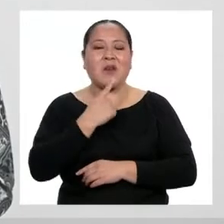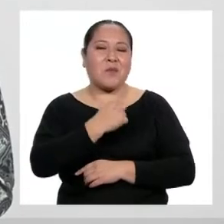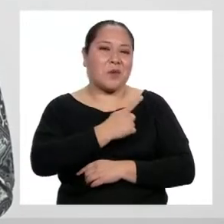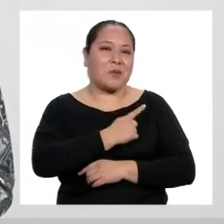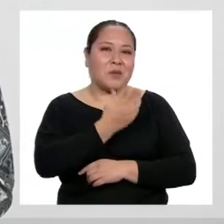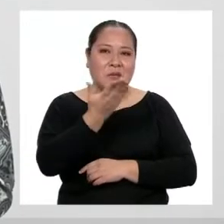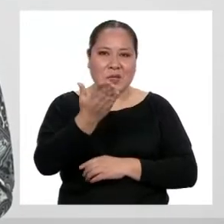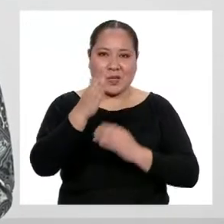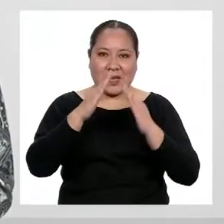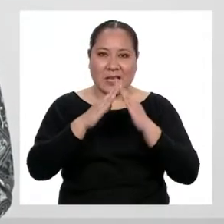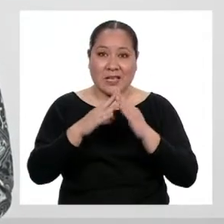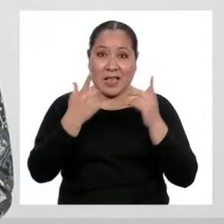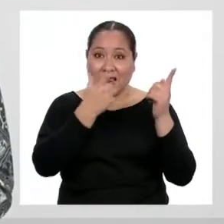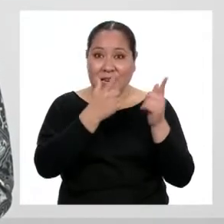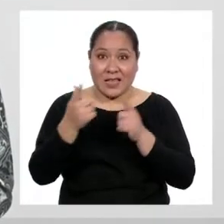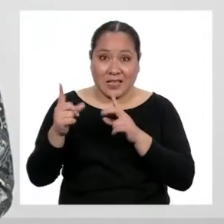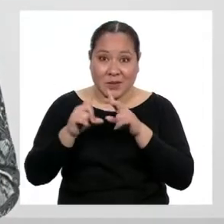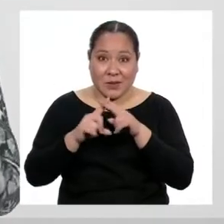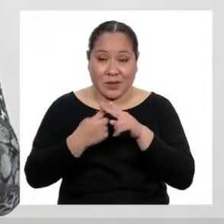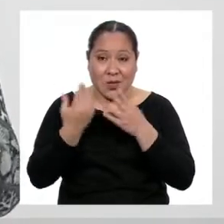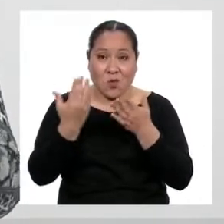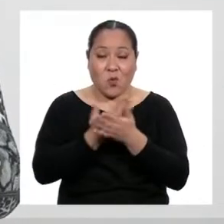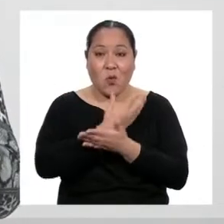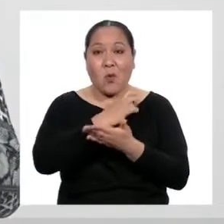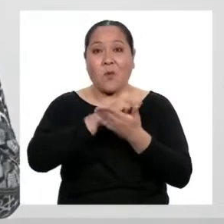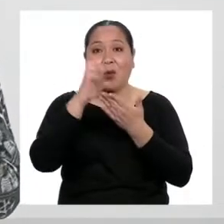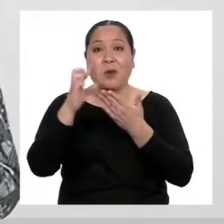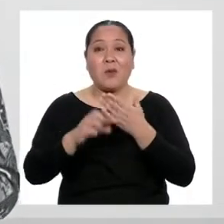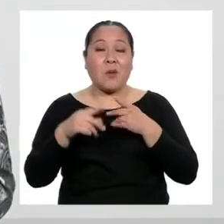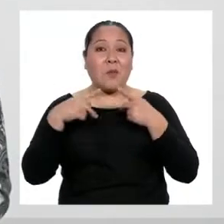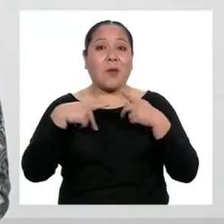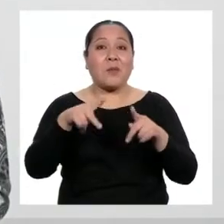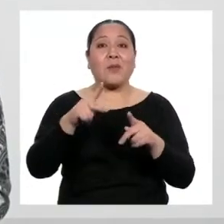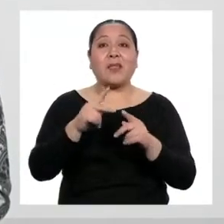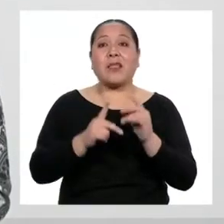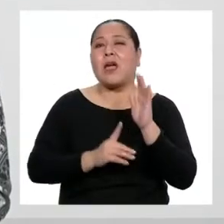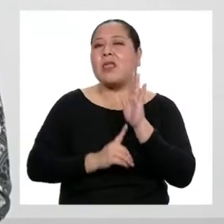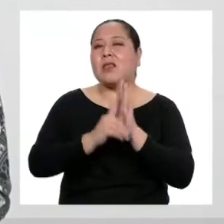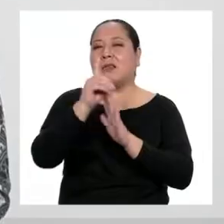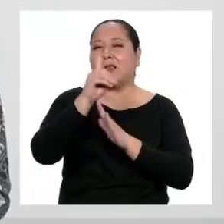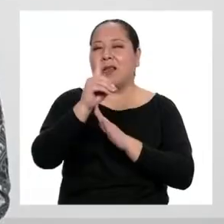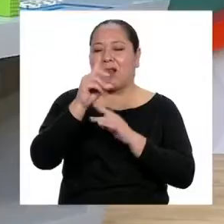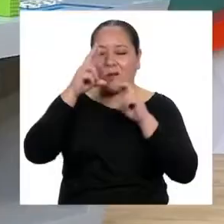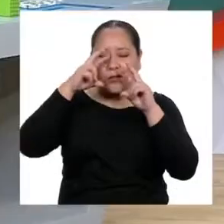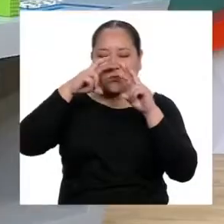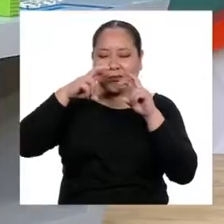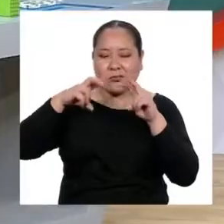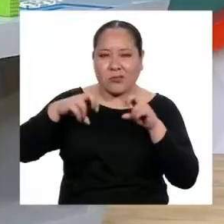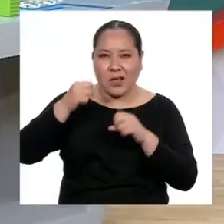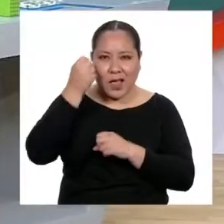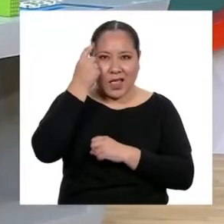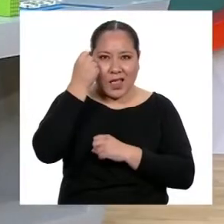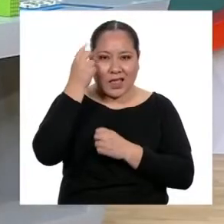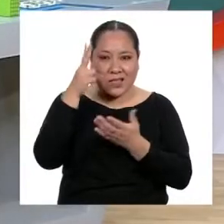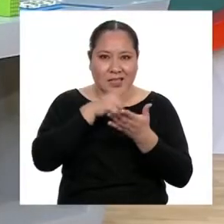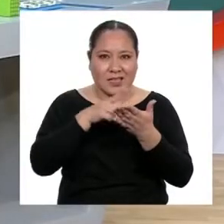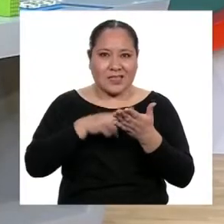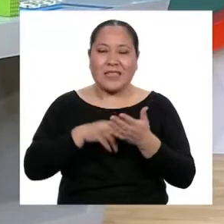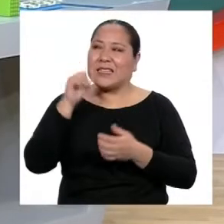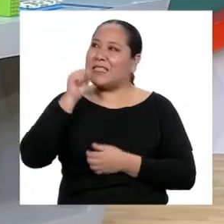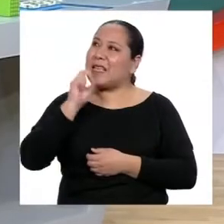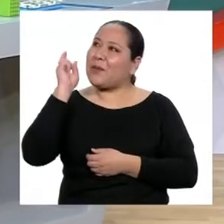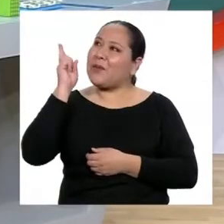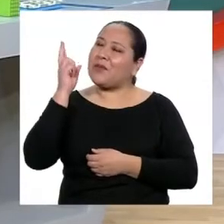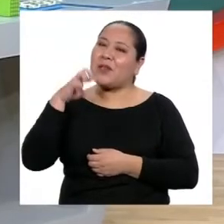¿Listos para empezar un nuevo programa que nos permita desarrollar nuestra comprensión lectora? Sí, profesora Patricia.